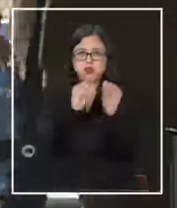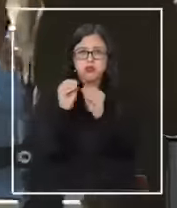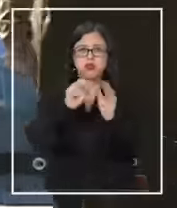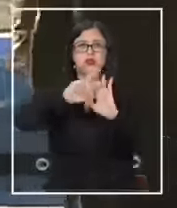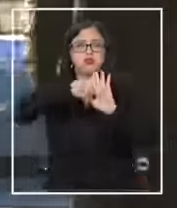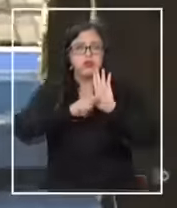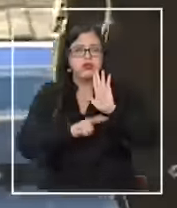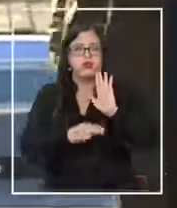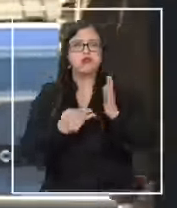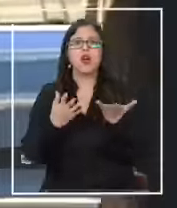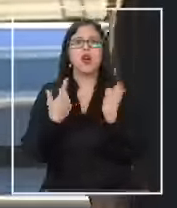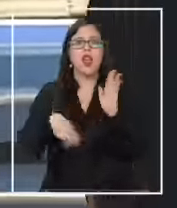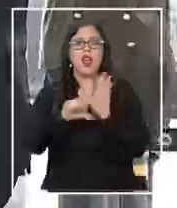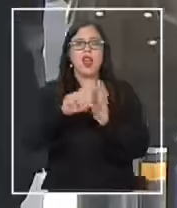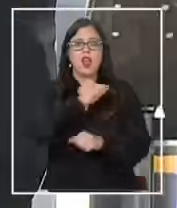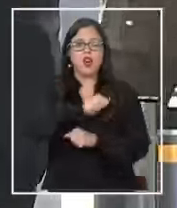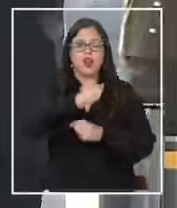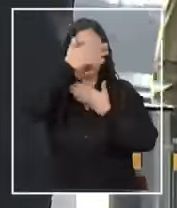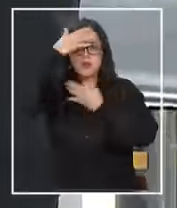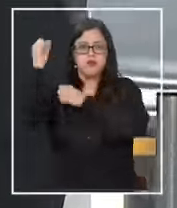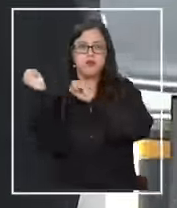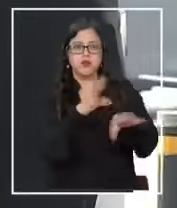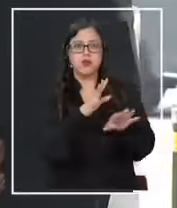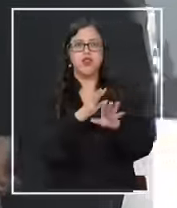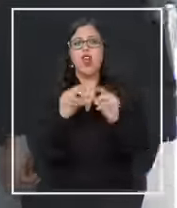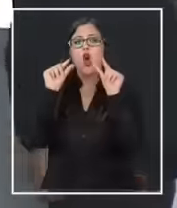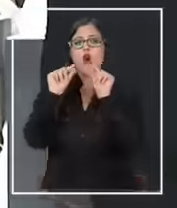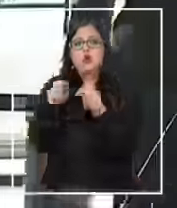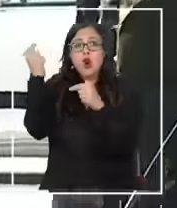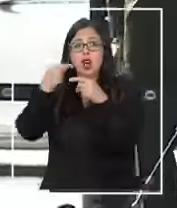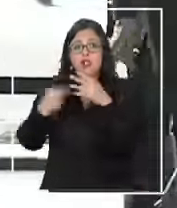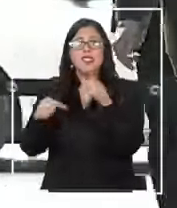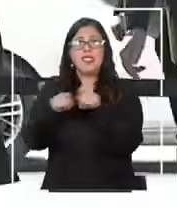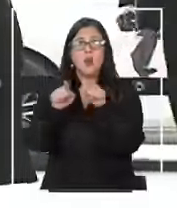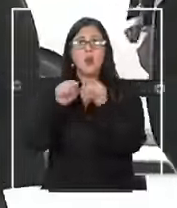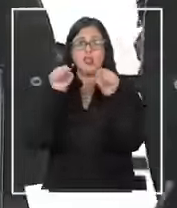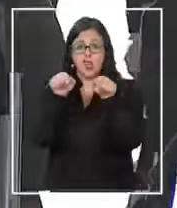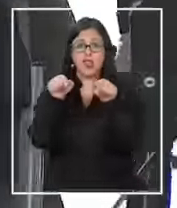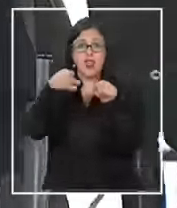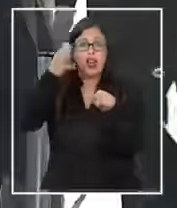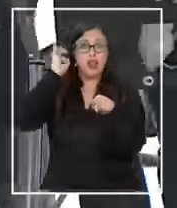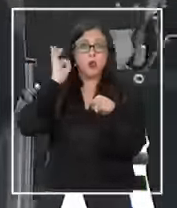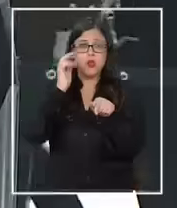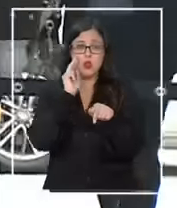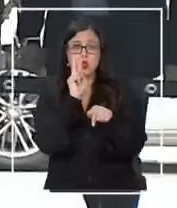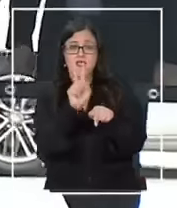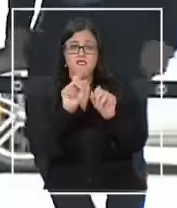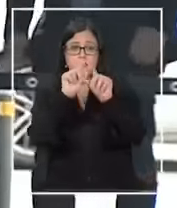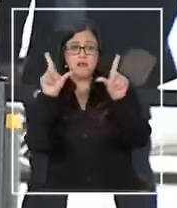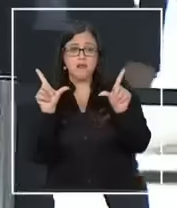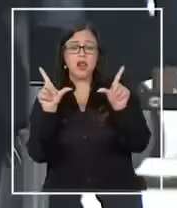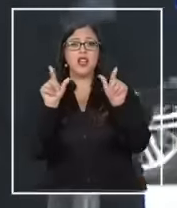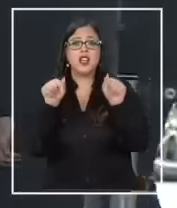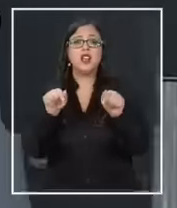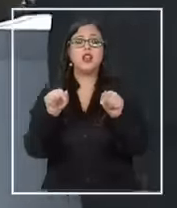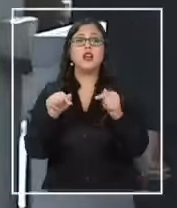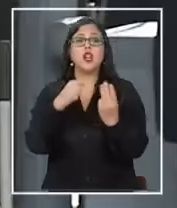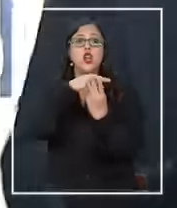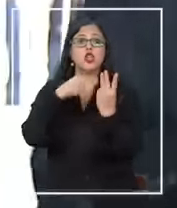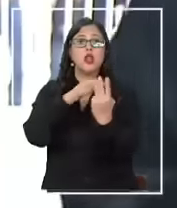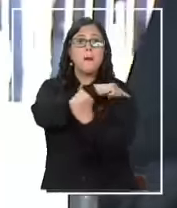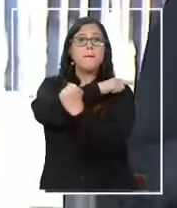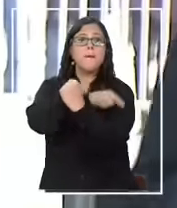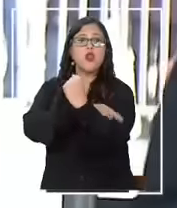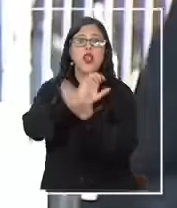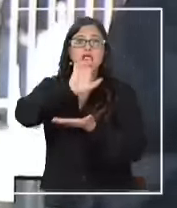Pocas veces un hecho de la coyuntura nacional generó este tipo de reuniones. Todos los poderes del Estado,